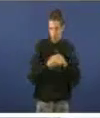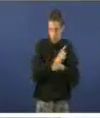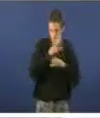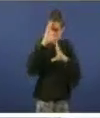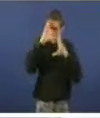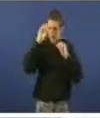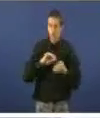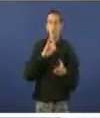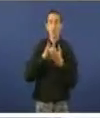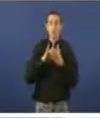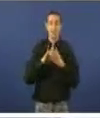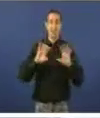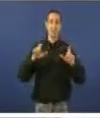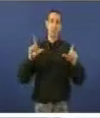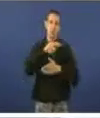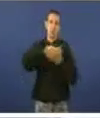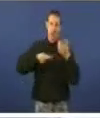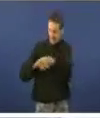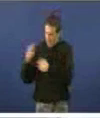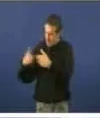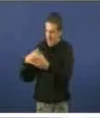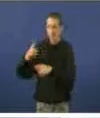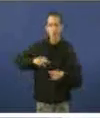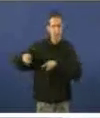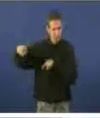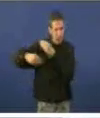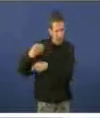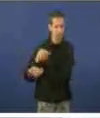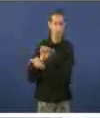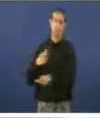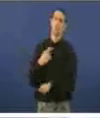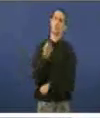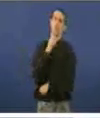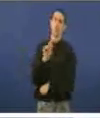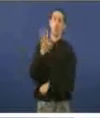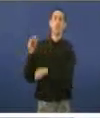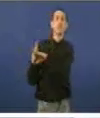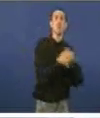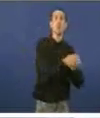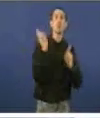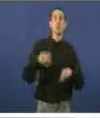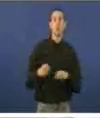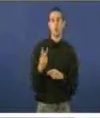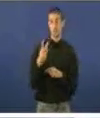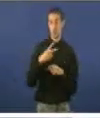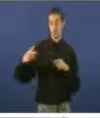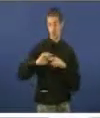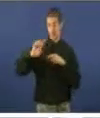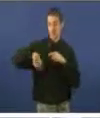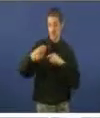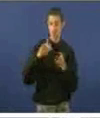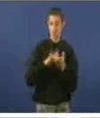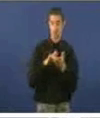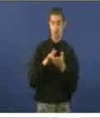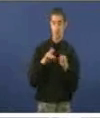na compañía da RTTVG Galiza. Mais tamén teño que decirlle que nos alarma que dúas semanas despois de que